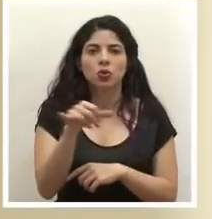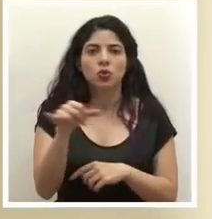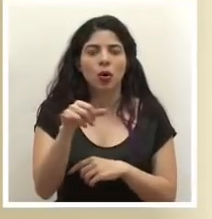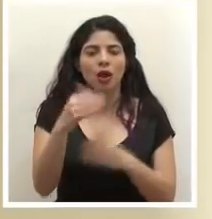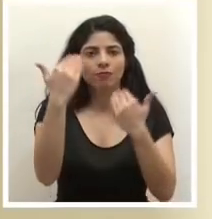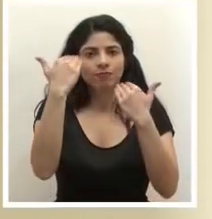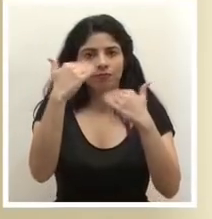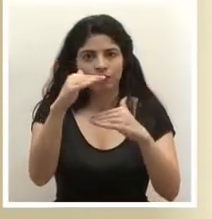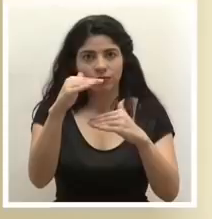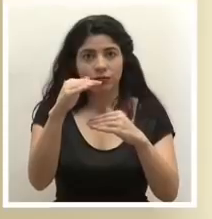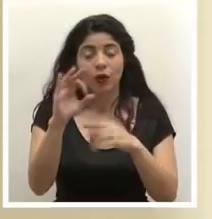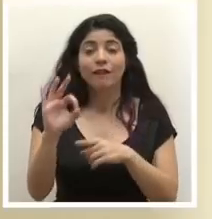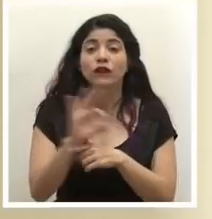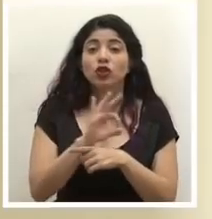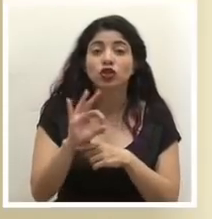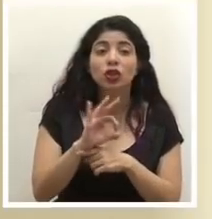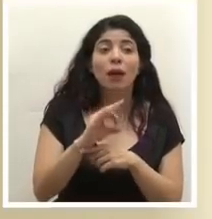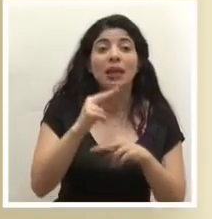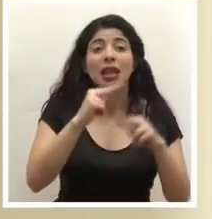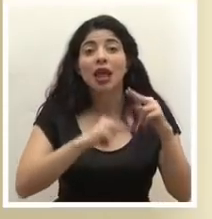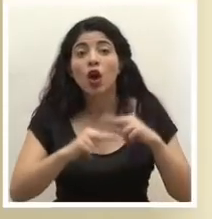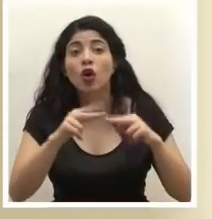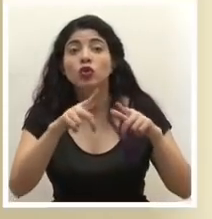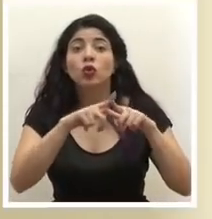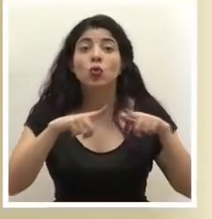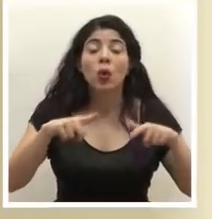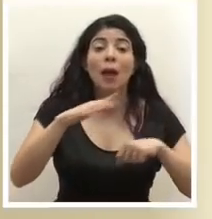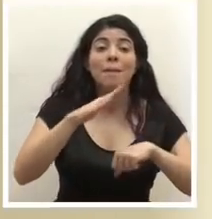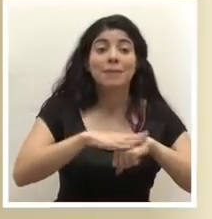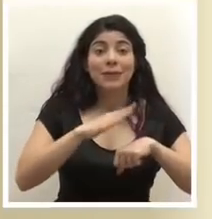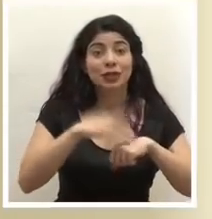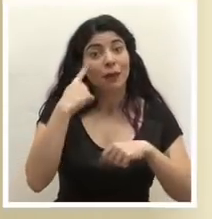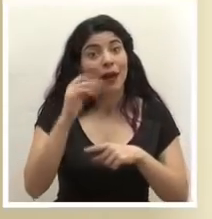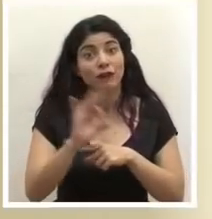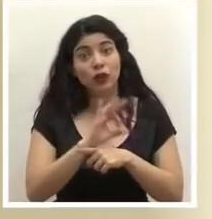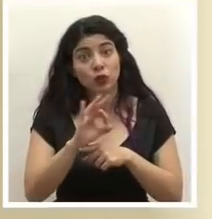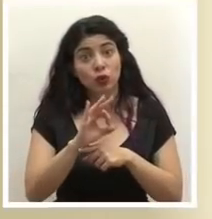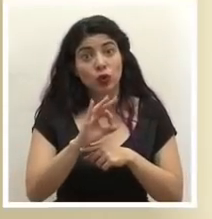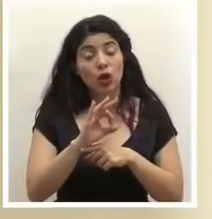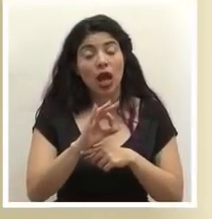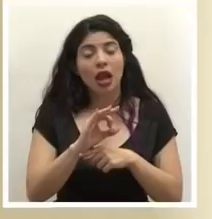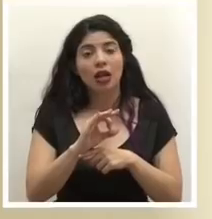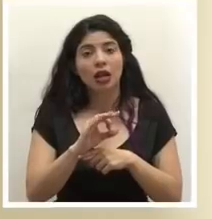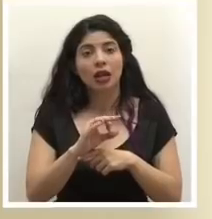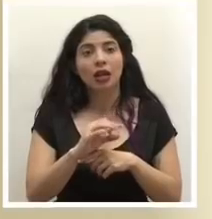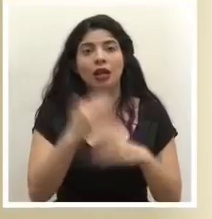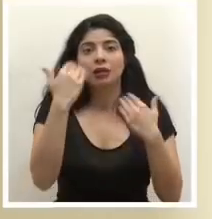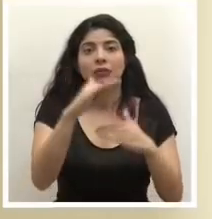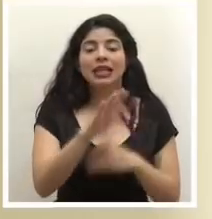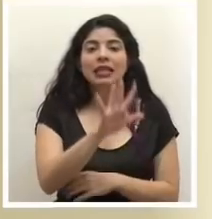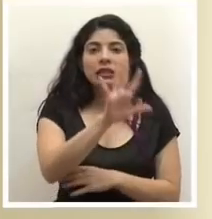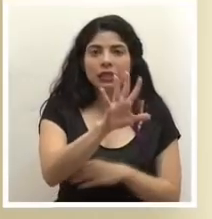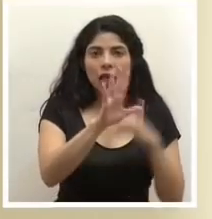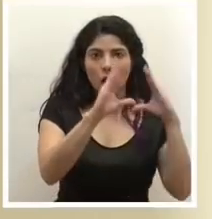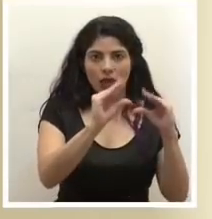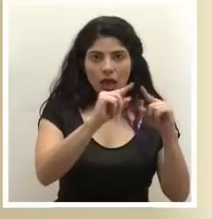restricción de funcionamiento de los establecimientos con permiso sanitario de funcionamiento entre las cinco de la